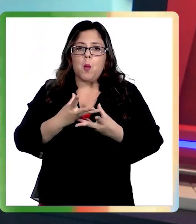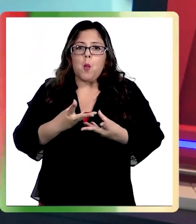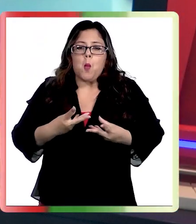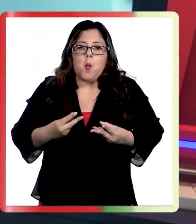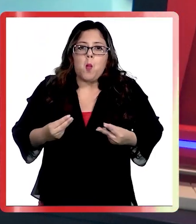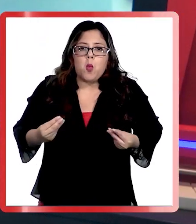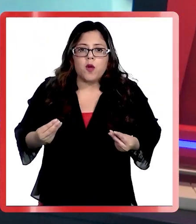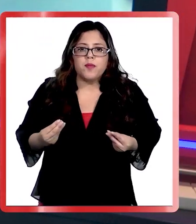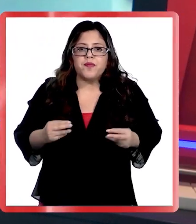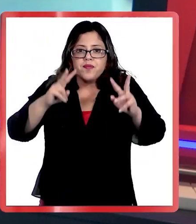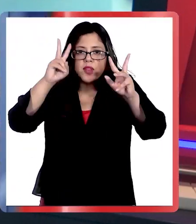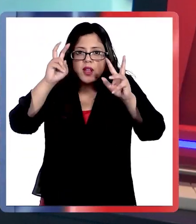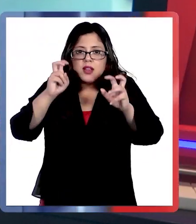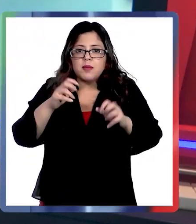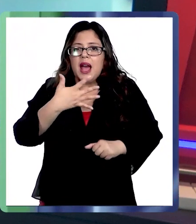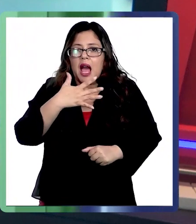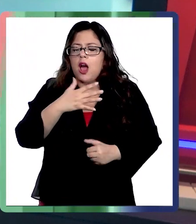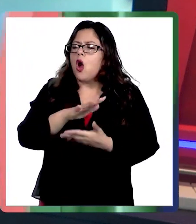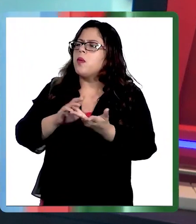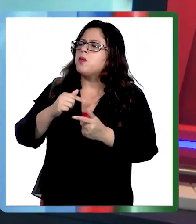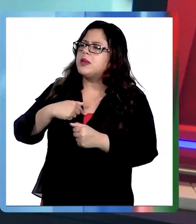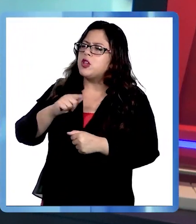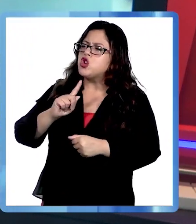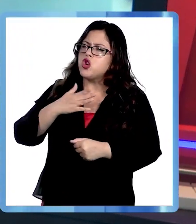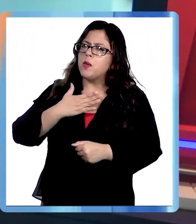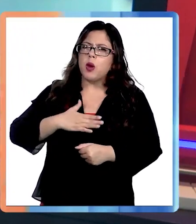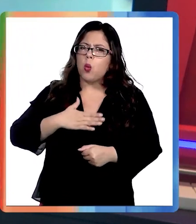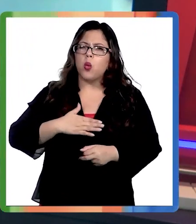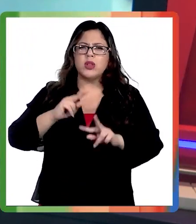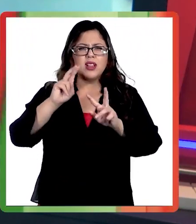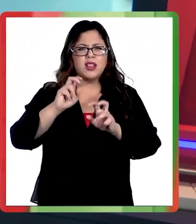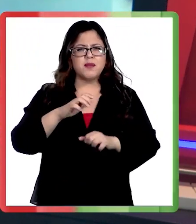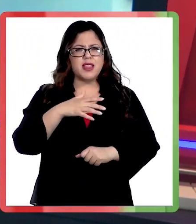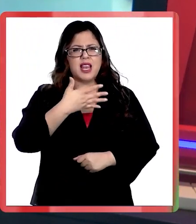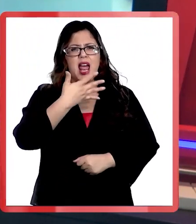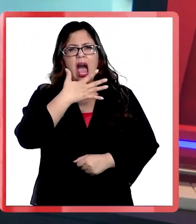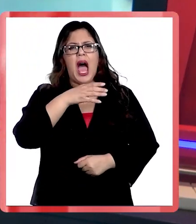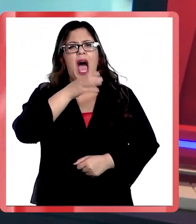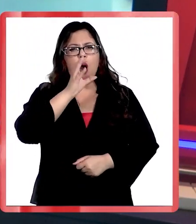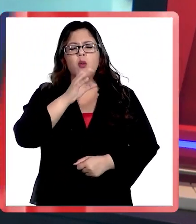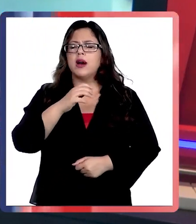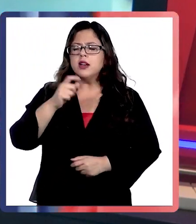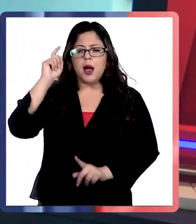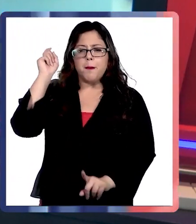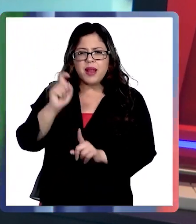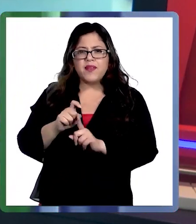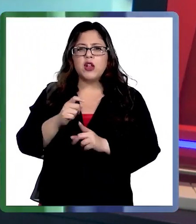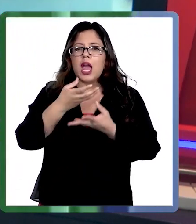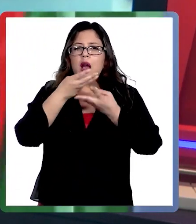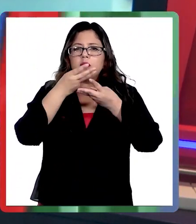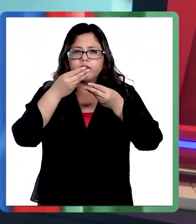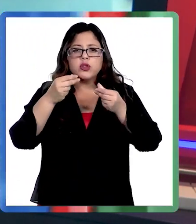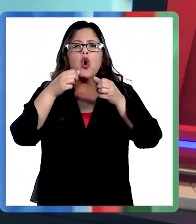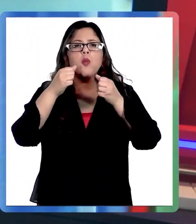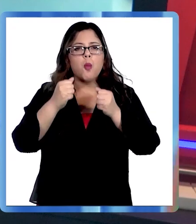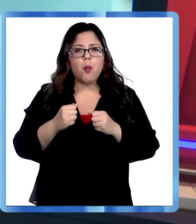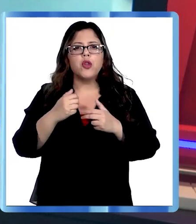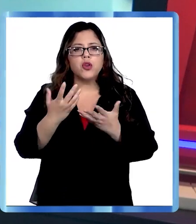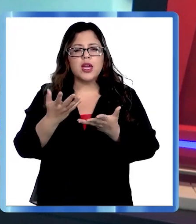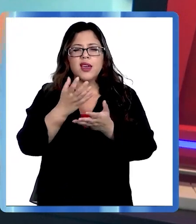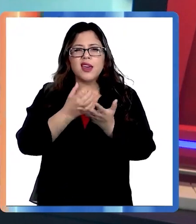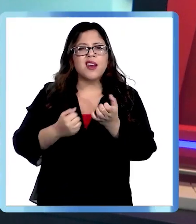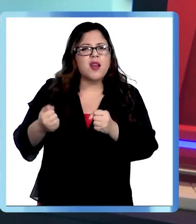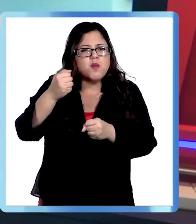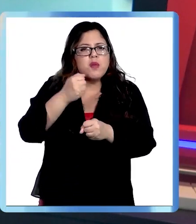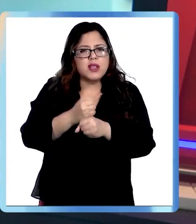Si yo todavía soy mañosa para el agua, por ejemplo, no, no hay caso, no me gusta porque me gusta que tengan sabor, ¿cómo podría reemplazar entonces las